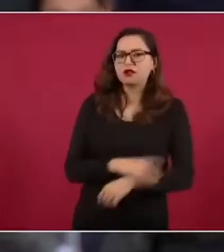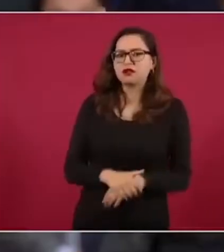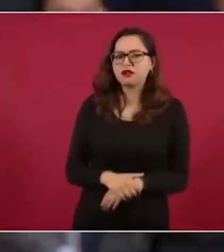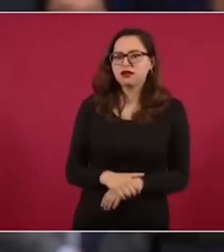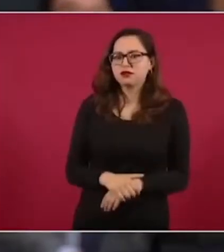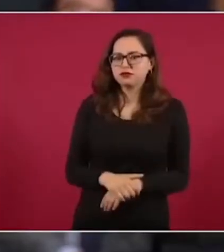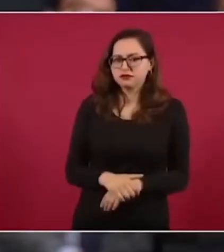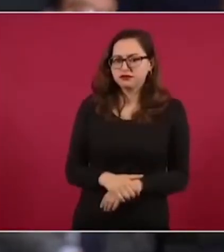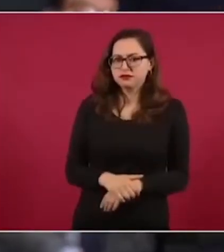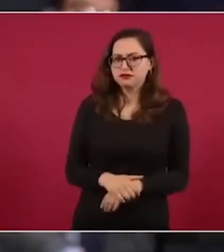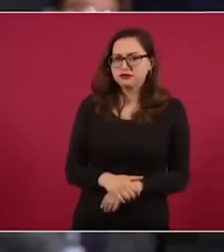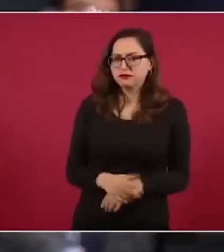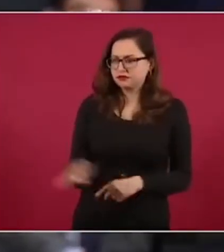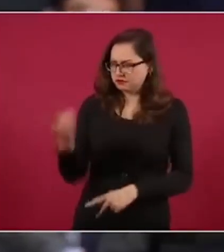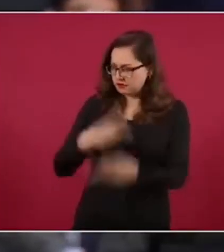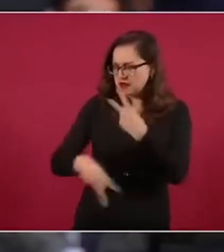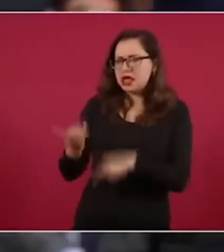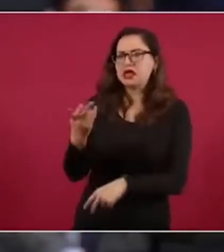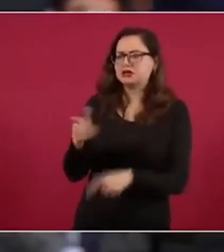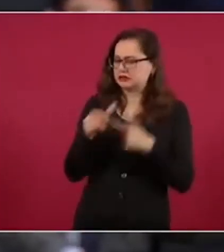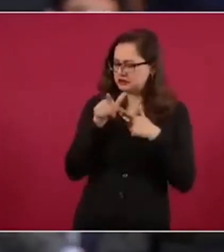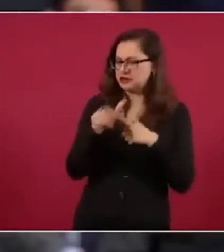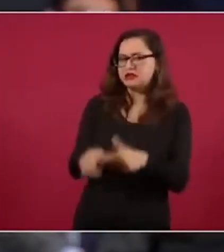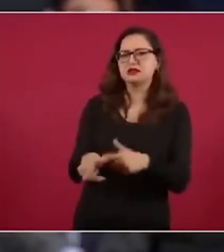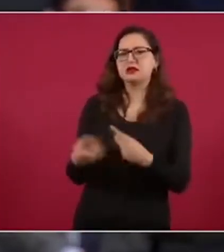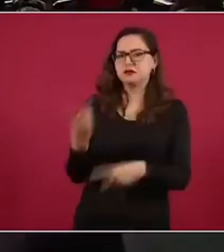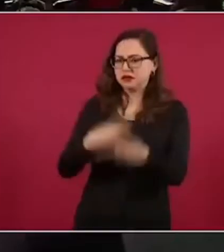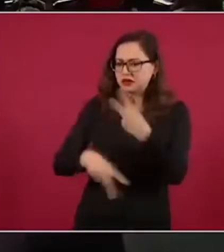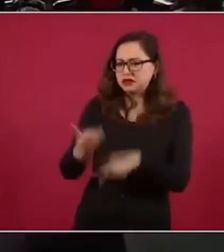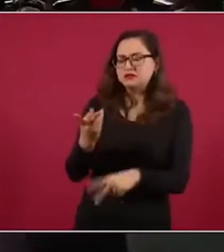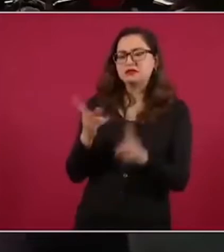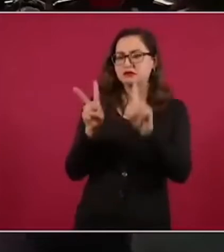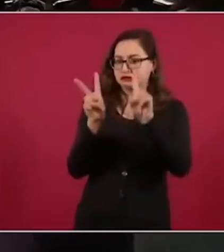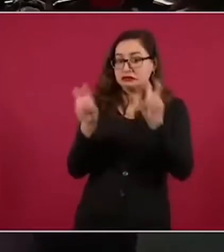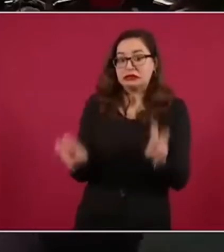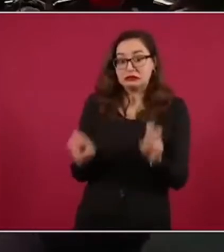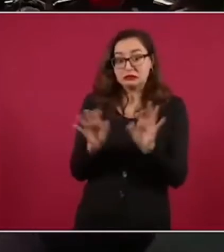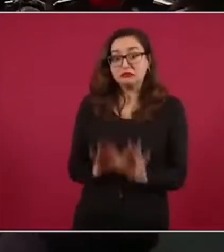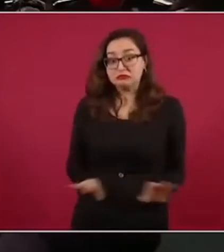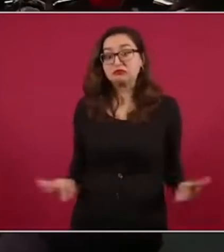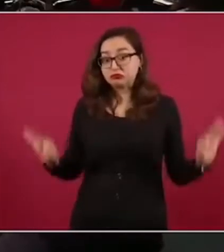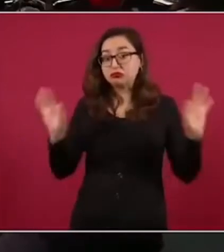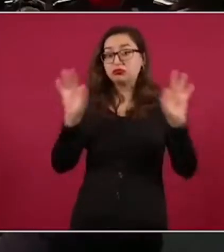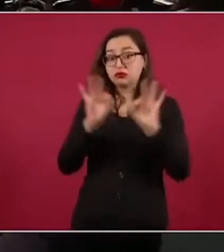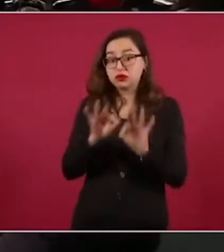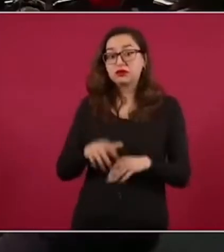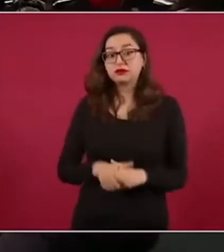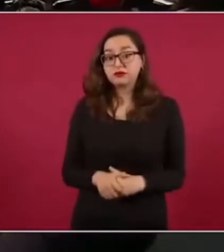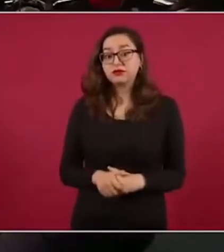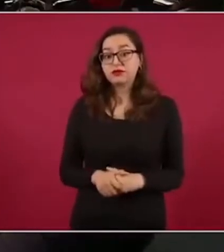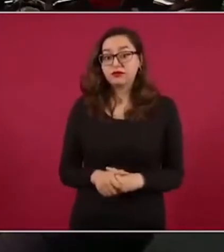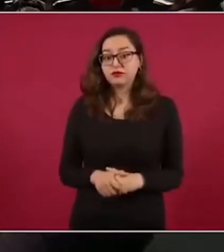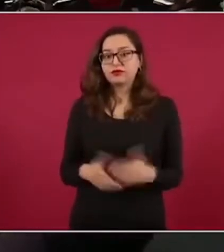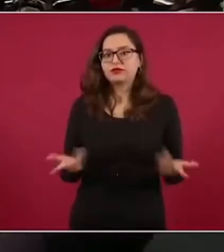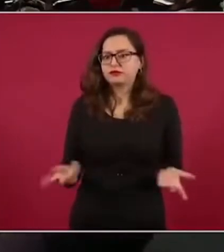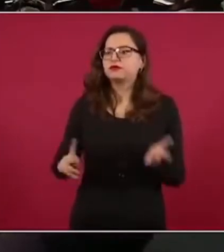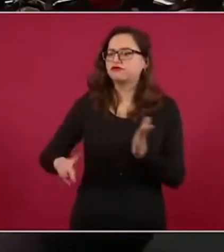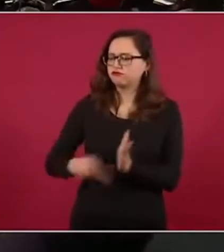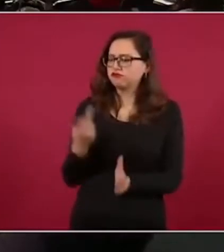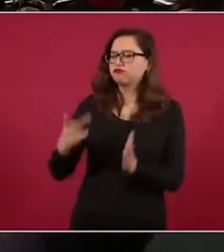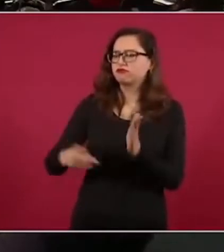seguir viendo este tema tan importante, que vengas